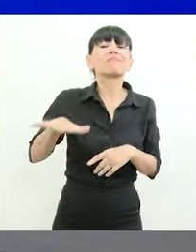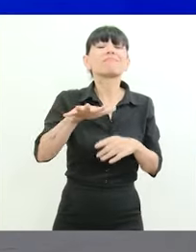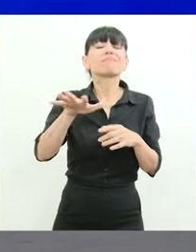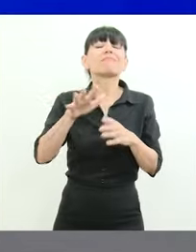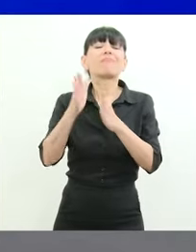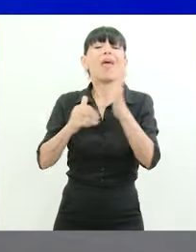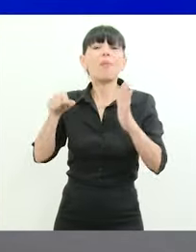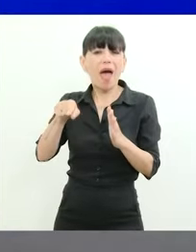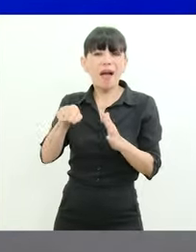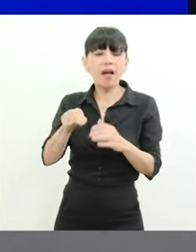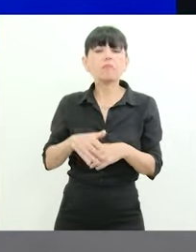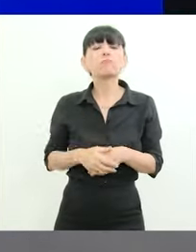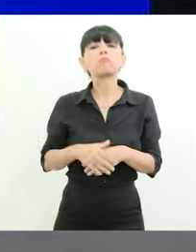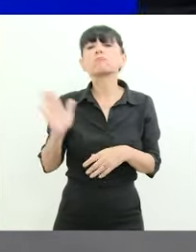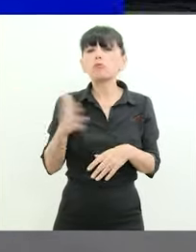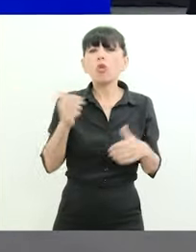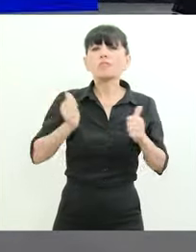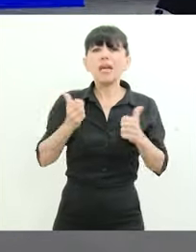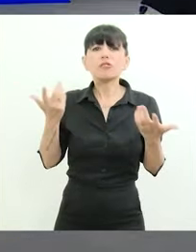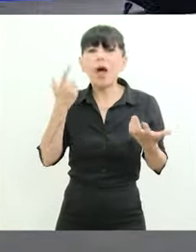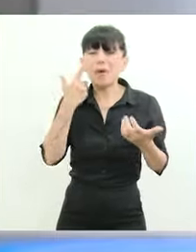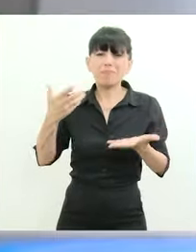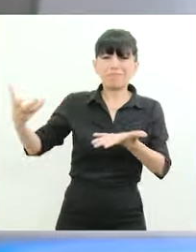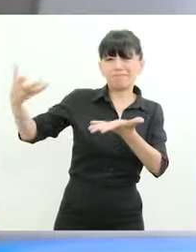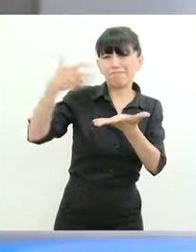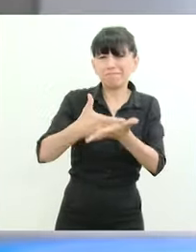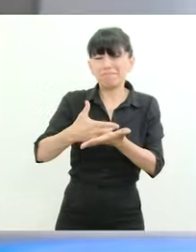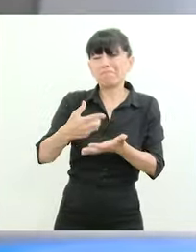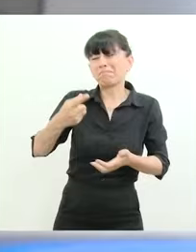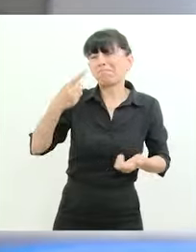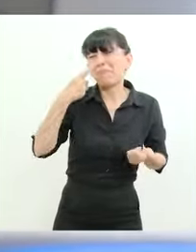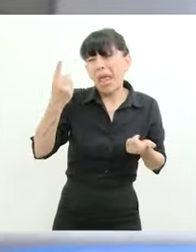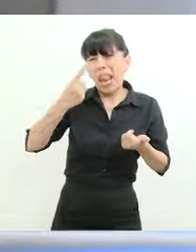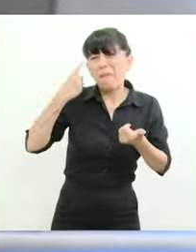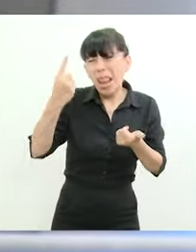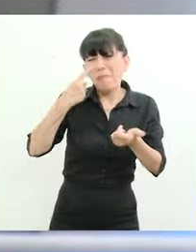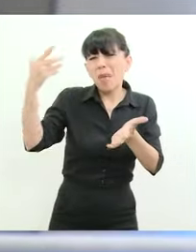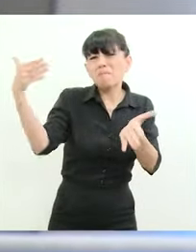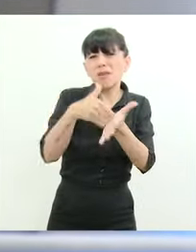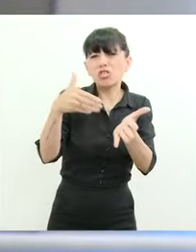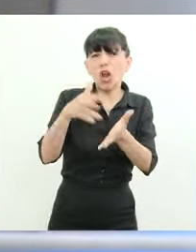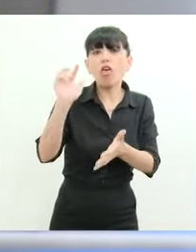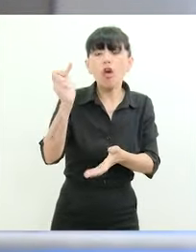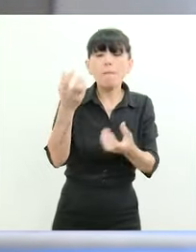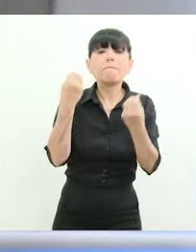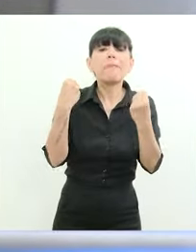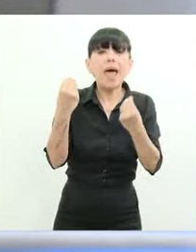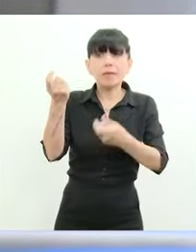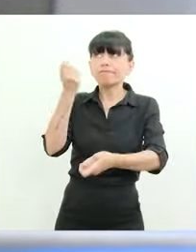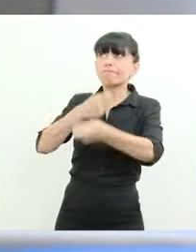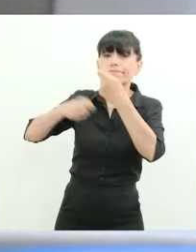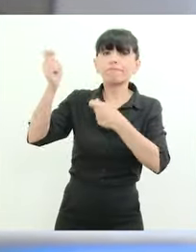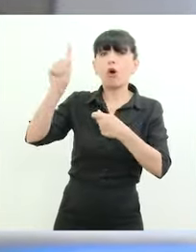epicentro. Se esperan inversiones de miles y miles y miles de millones de dólares para exportar la producción de los